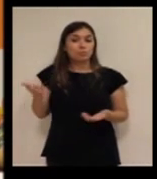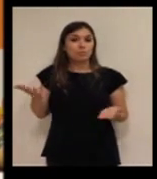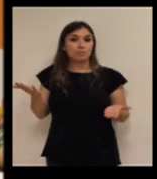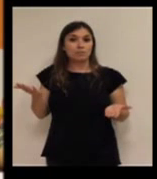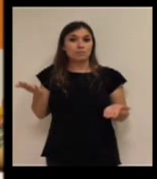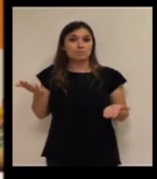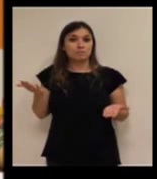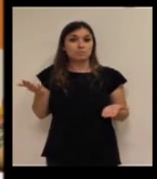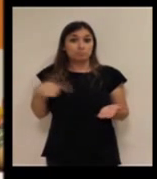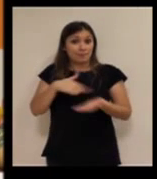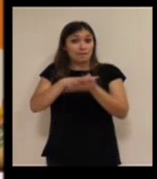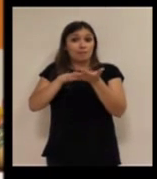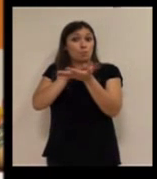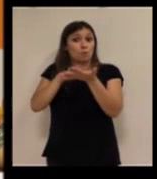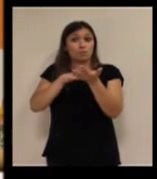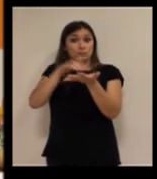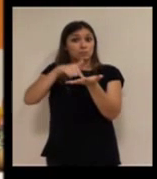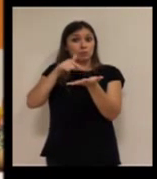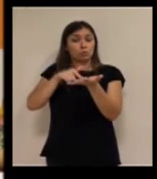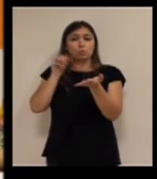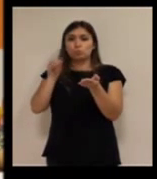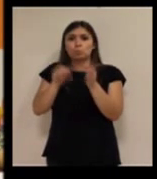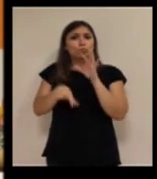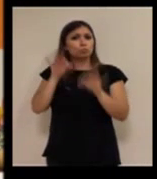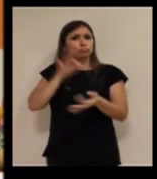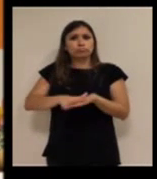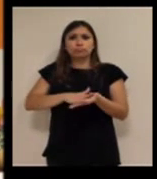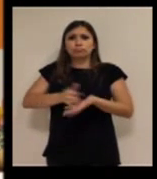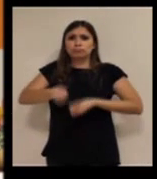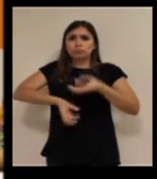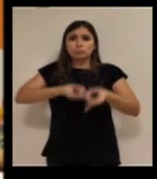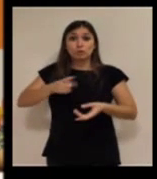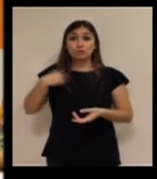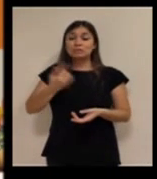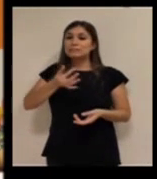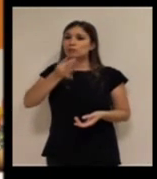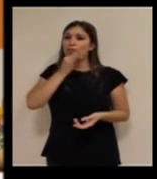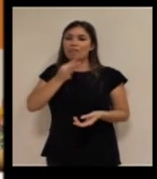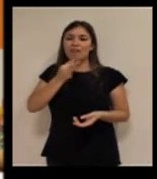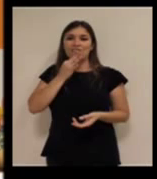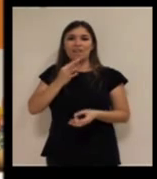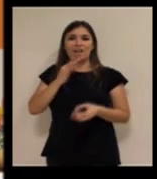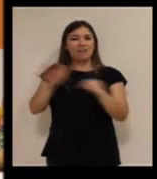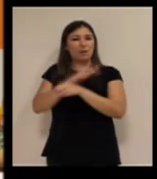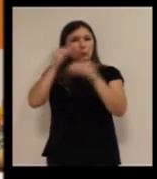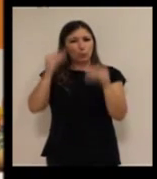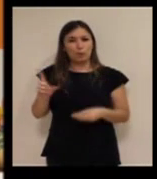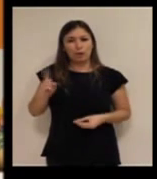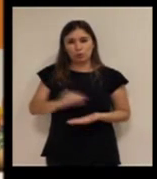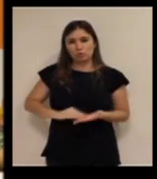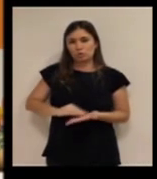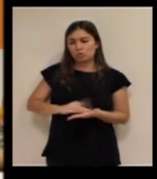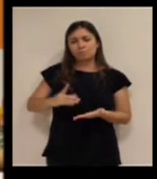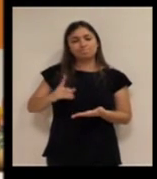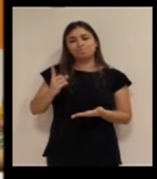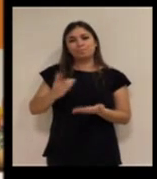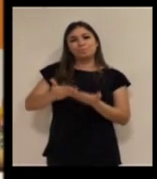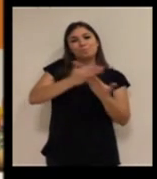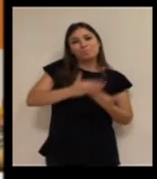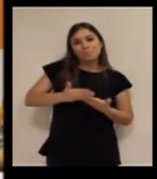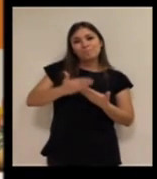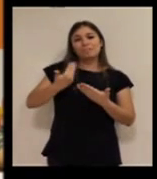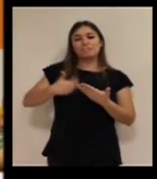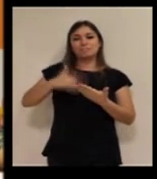la lengua de signos como opción, a los que todavía no hemos dado una respuesta. Hemos estudiado, hemos hecho algún proyecto